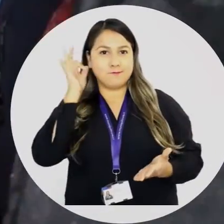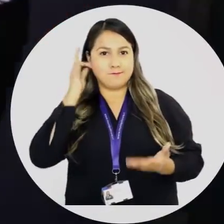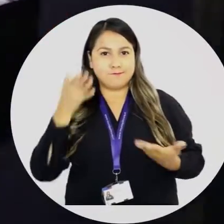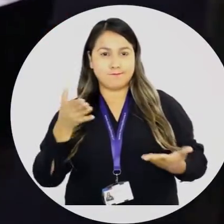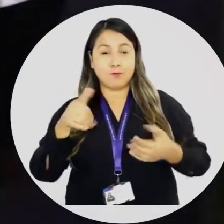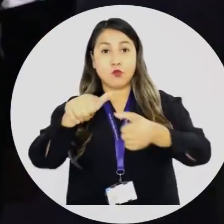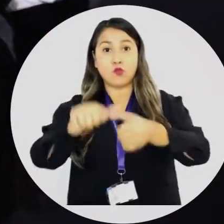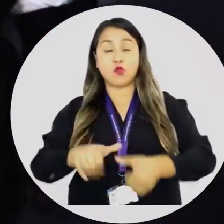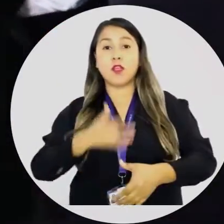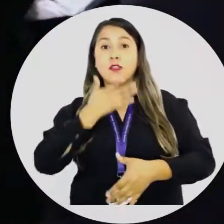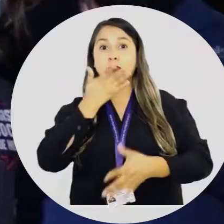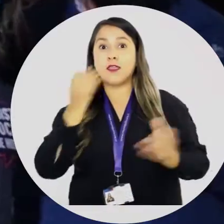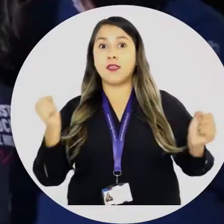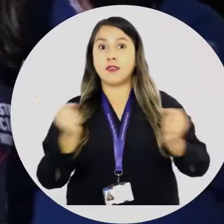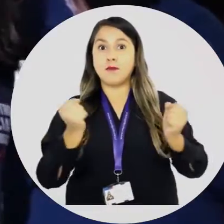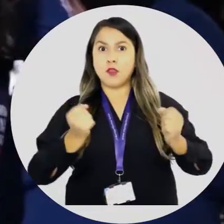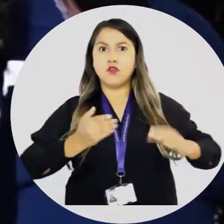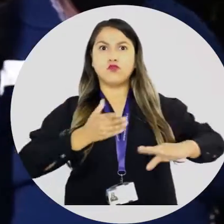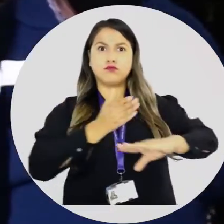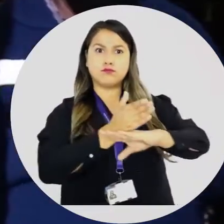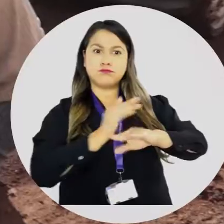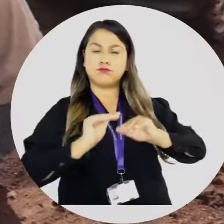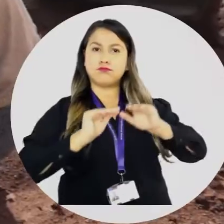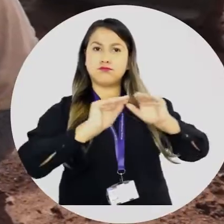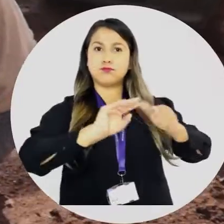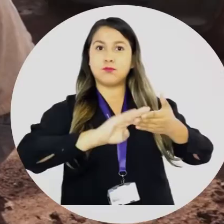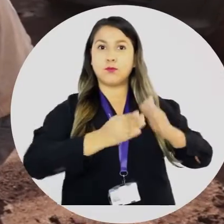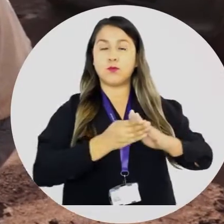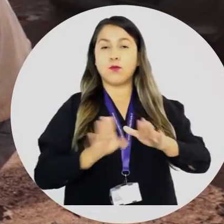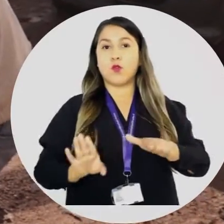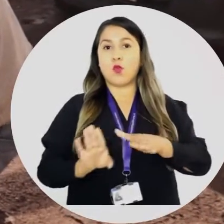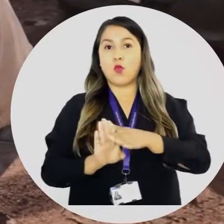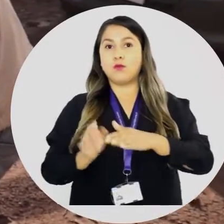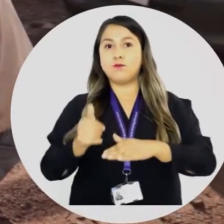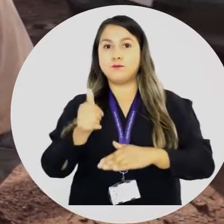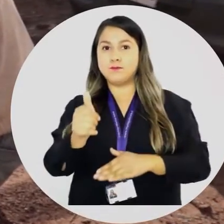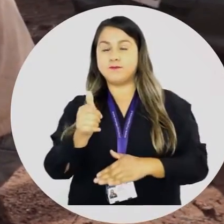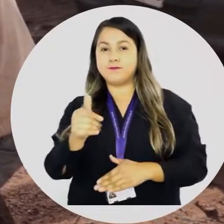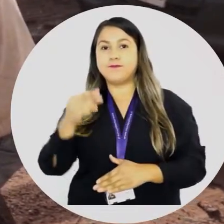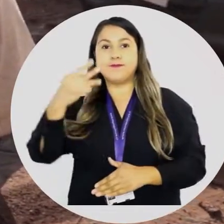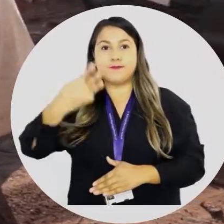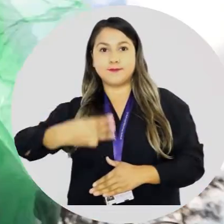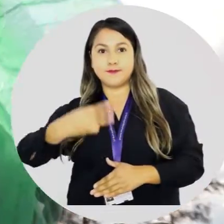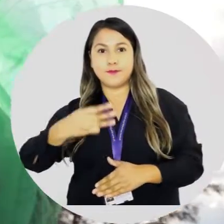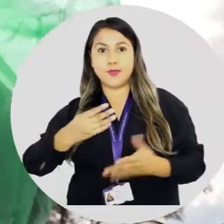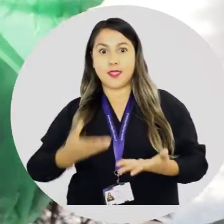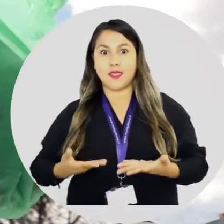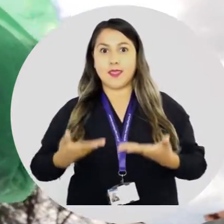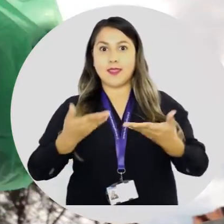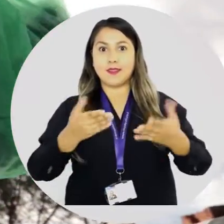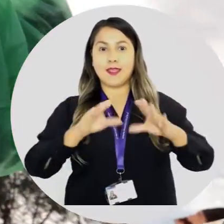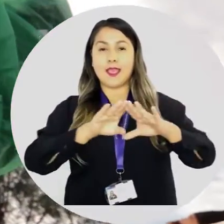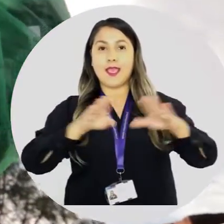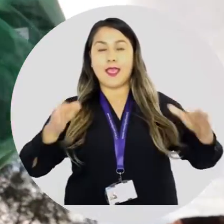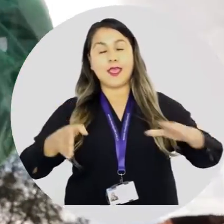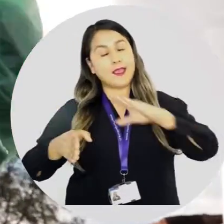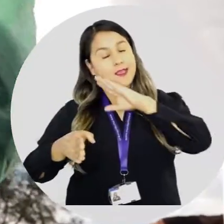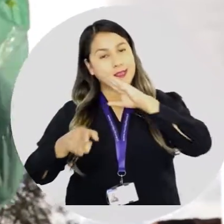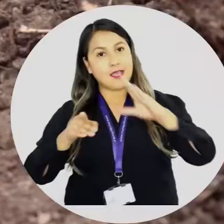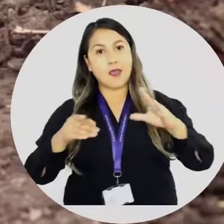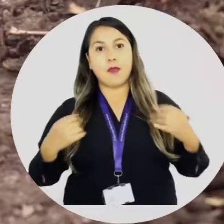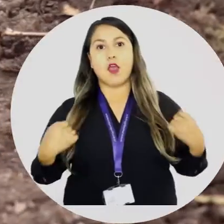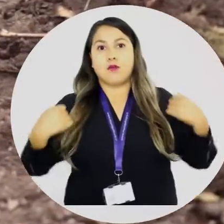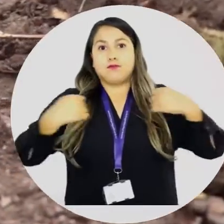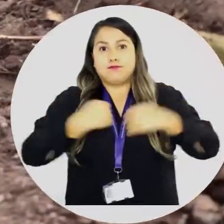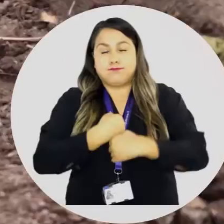Durante el invierno acudimos en apoyo de la comunidad junto a las directoras y directores municipales con entrega de camas, ropa de